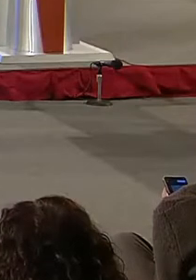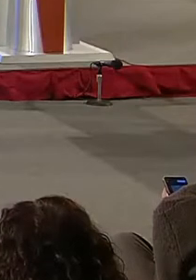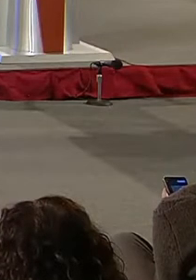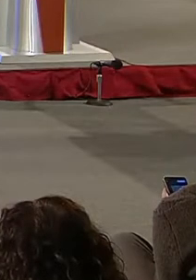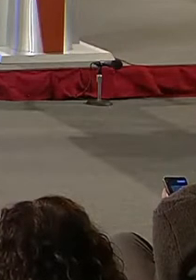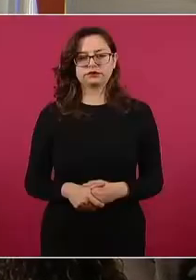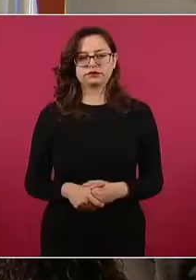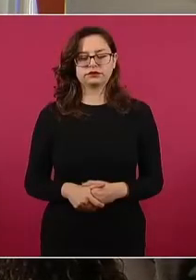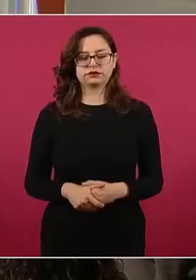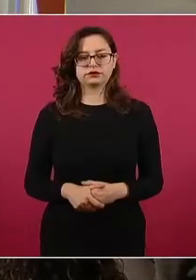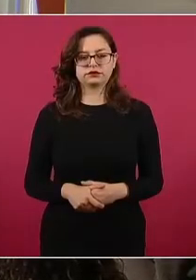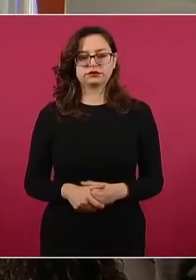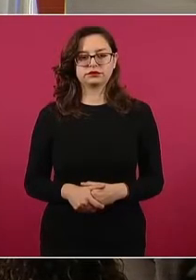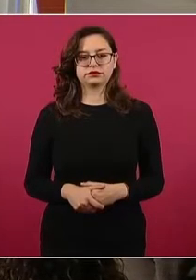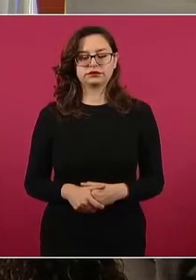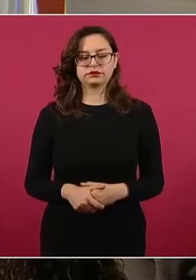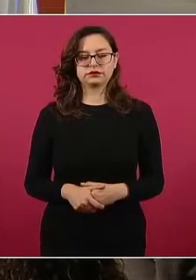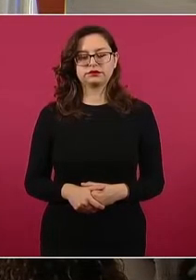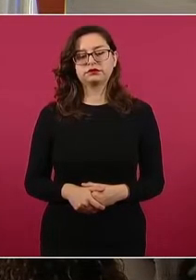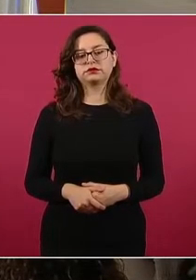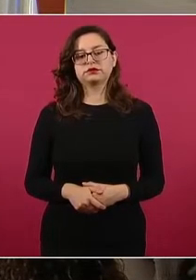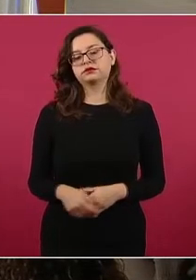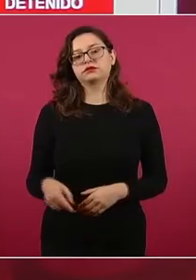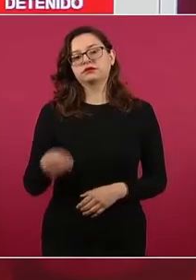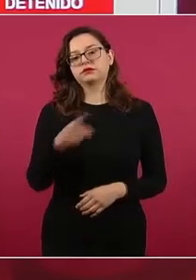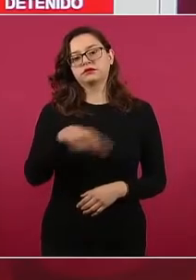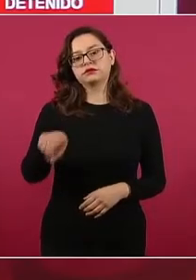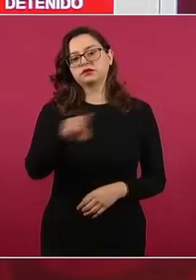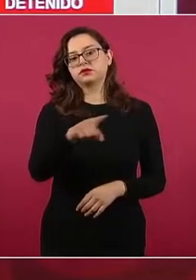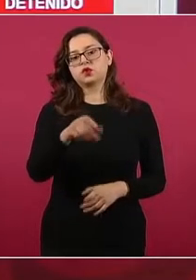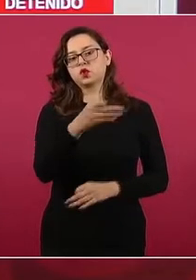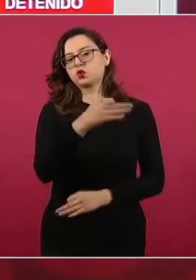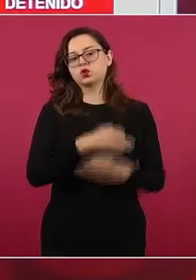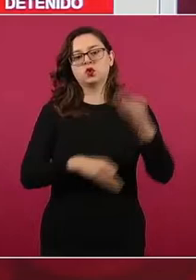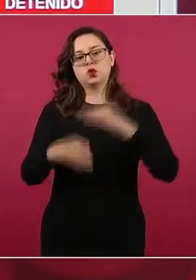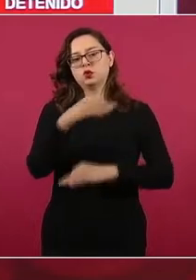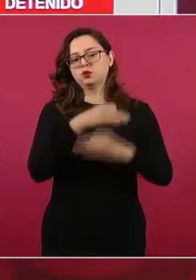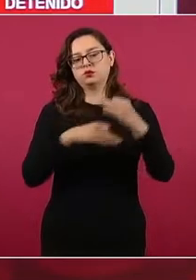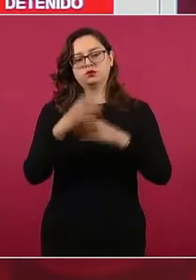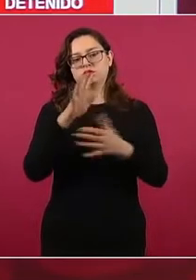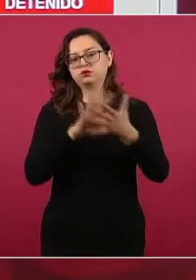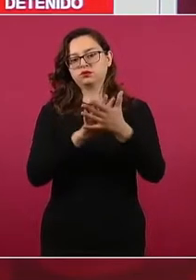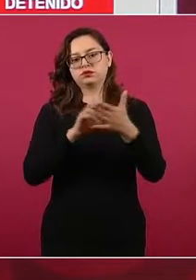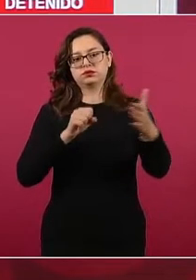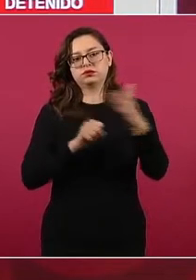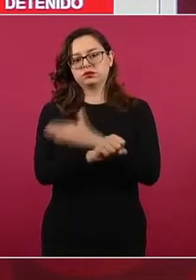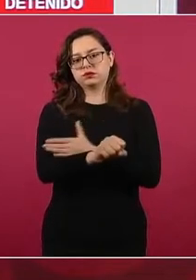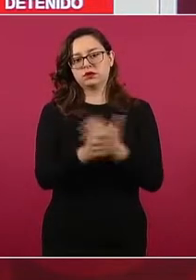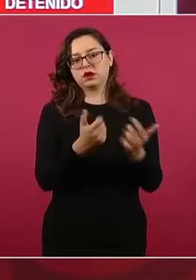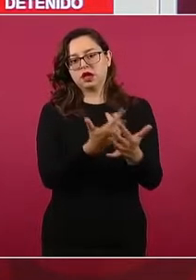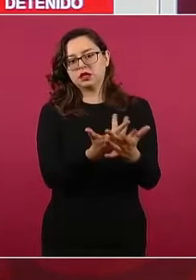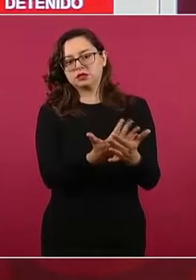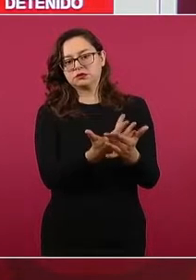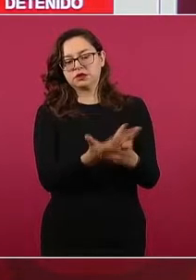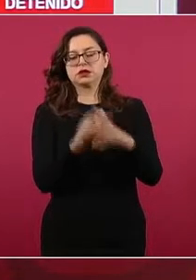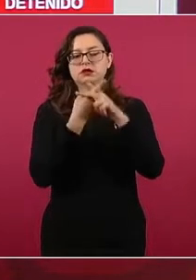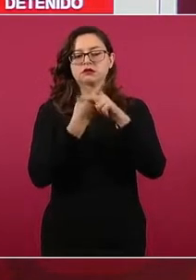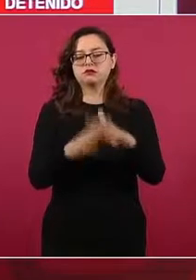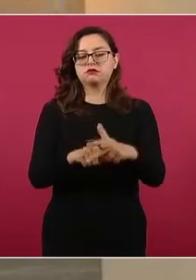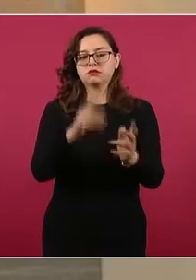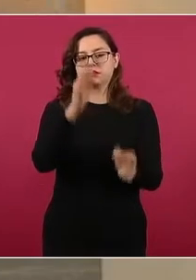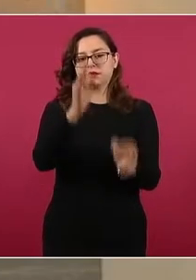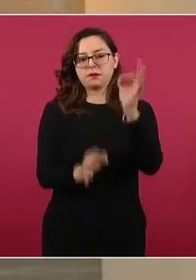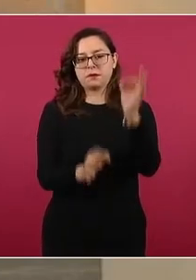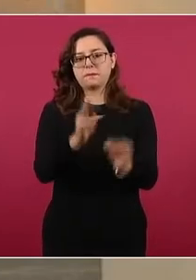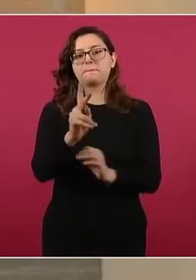armas de fuego, todos detenidos, sujetos a vinculación, a proceso penal